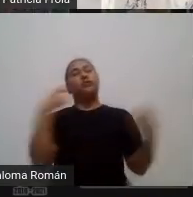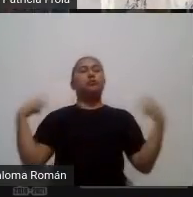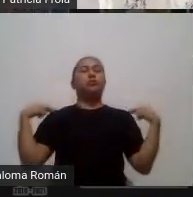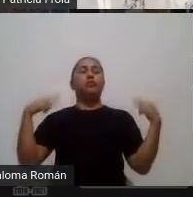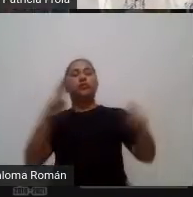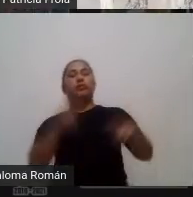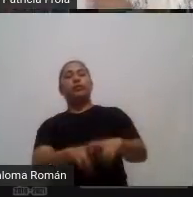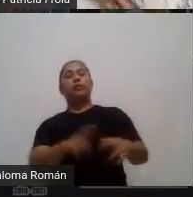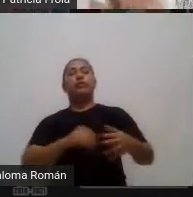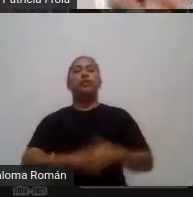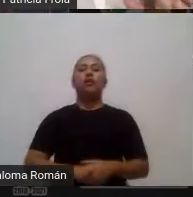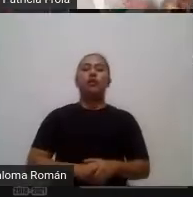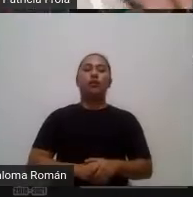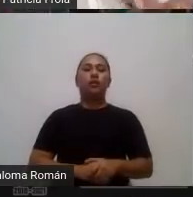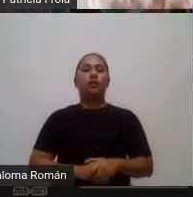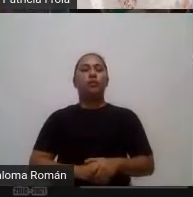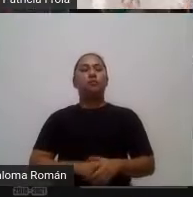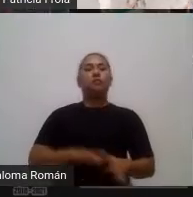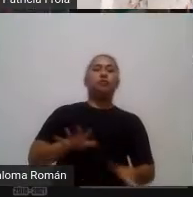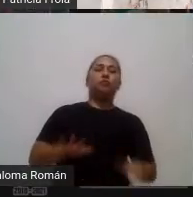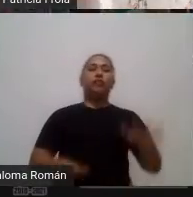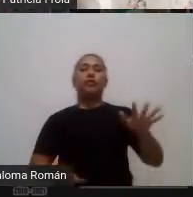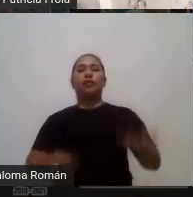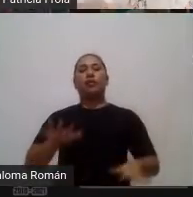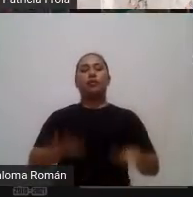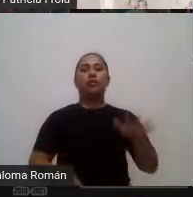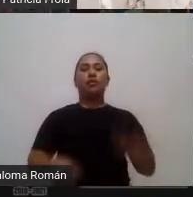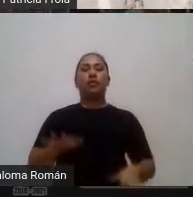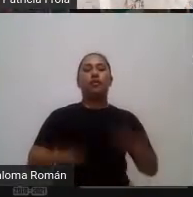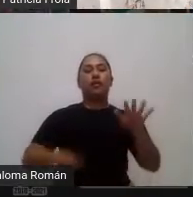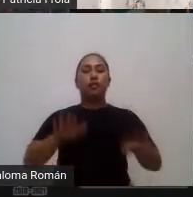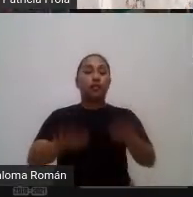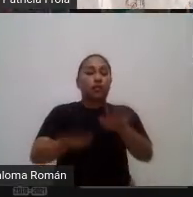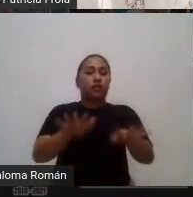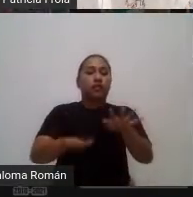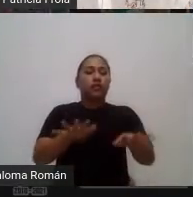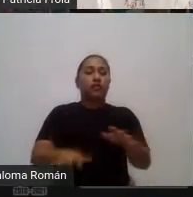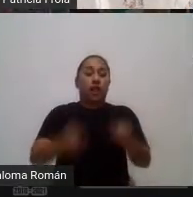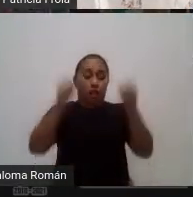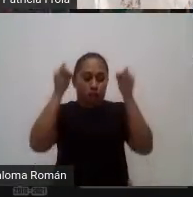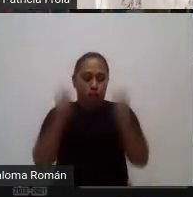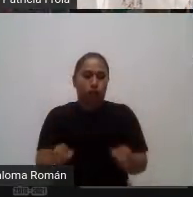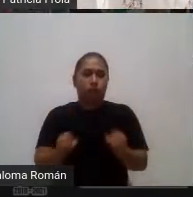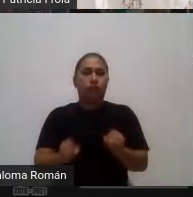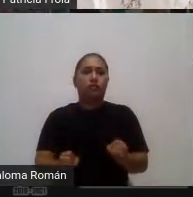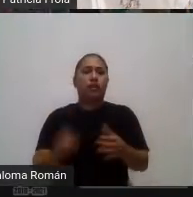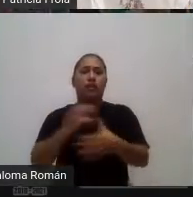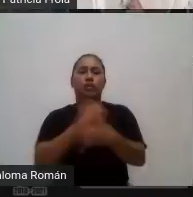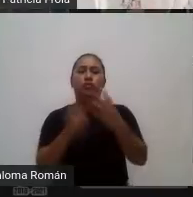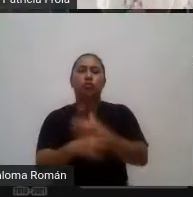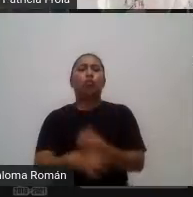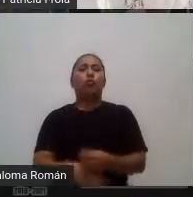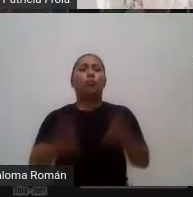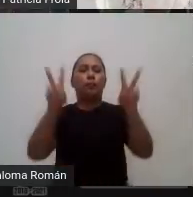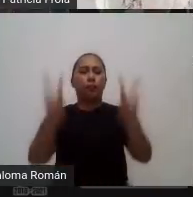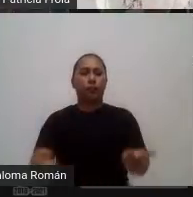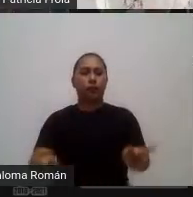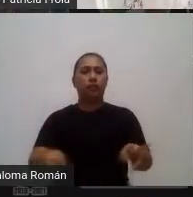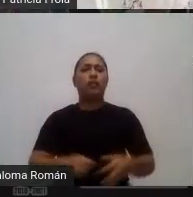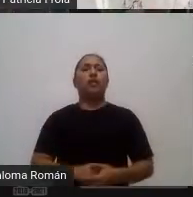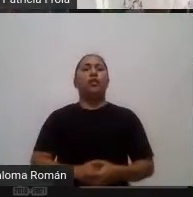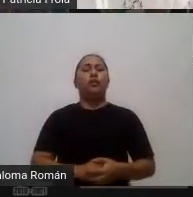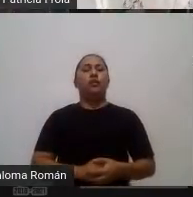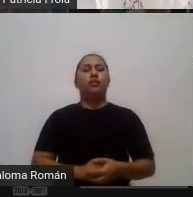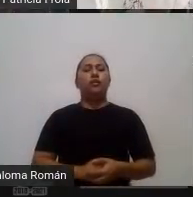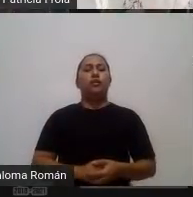hay que digo hay que ser equitativos hay que ser justo las cosas como son a veces el docente tiene mucho interés en hacer